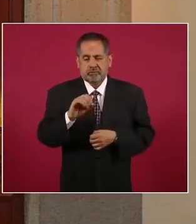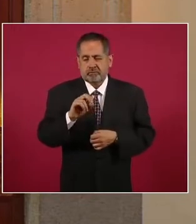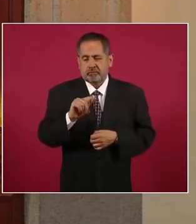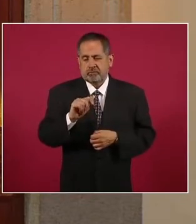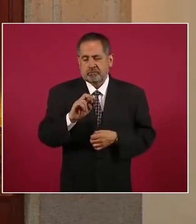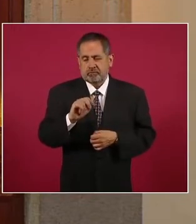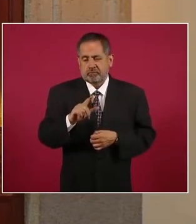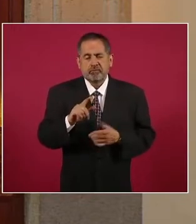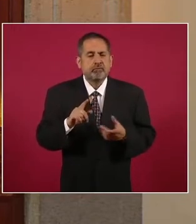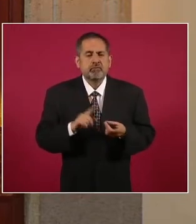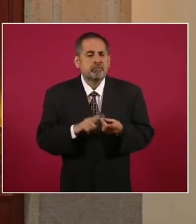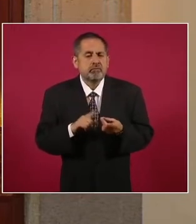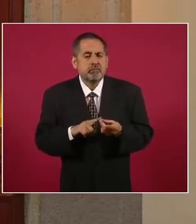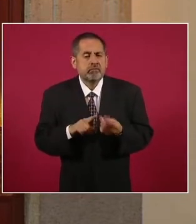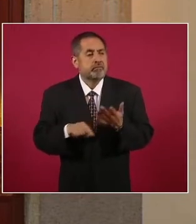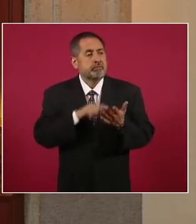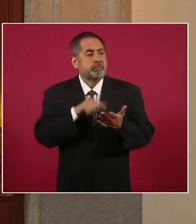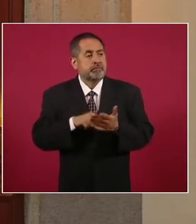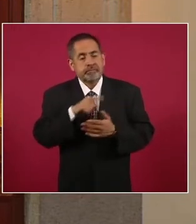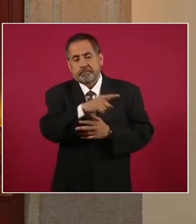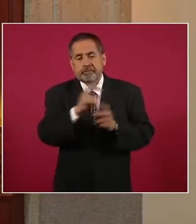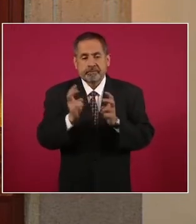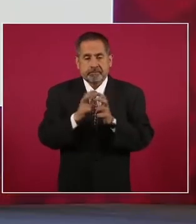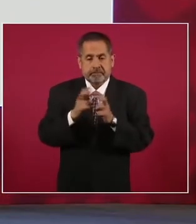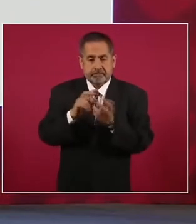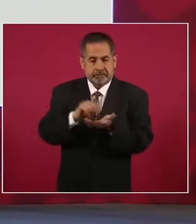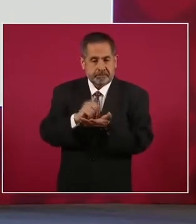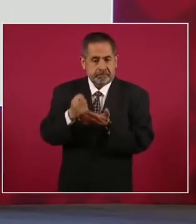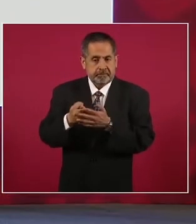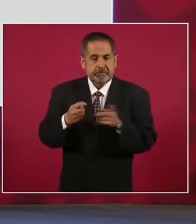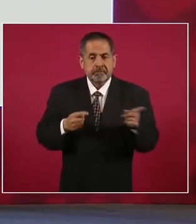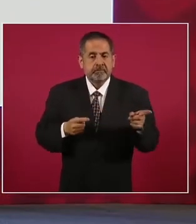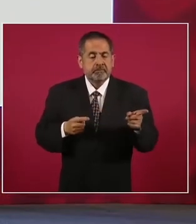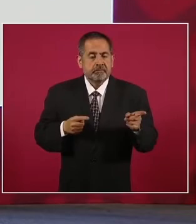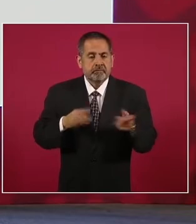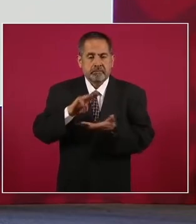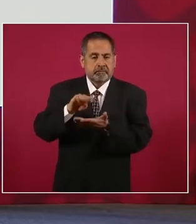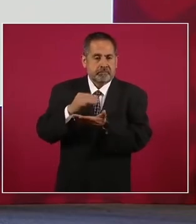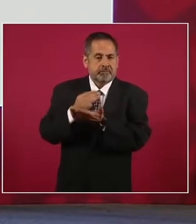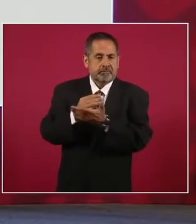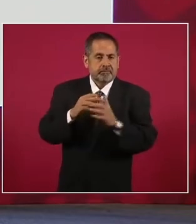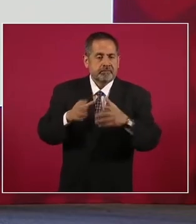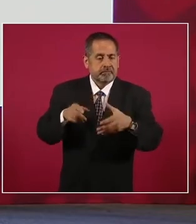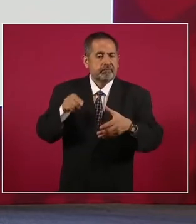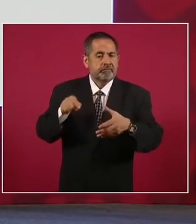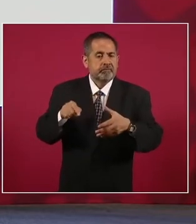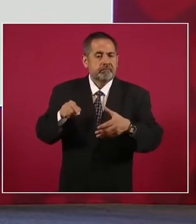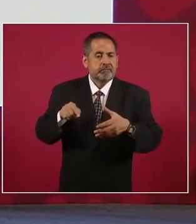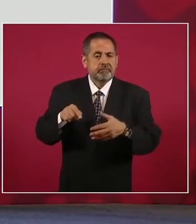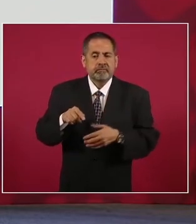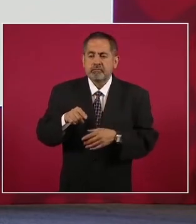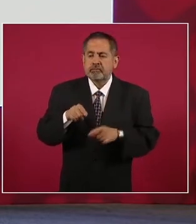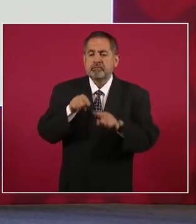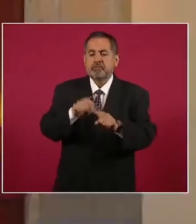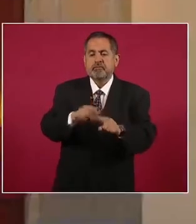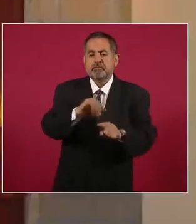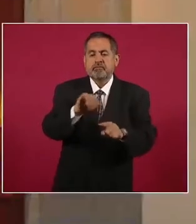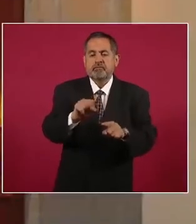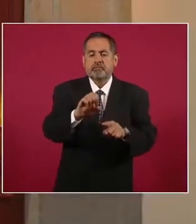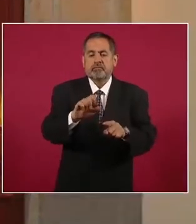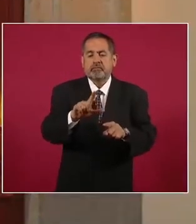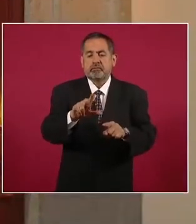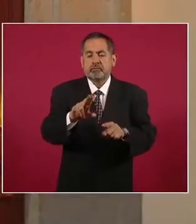el estado de Tamaulipas, el caso de Matamoros, en contra de José Luis Abarca,